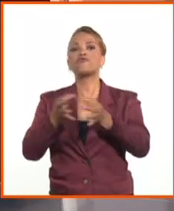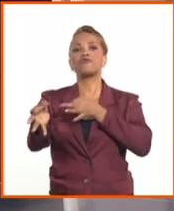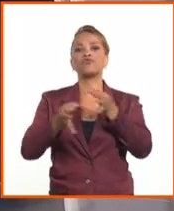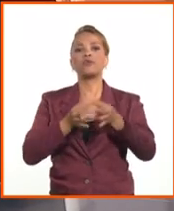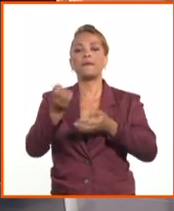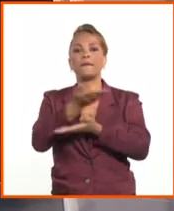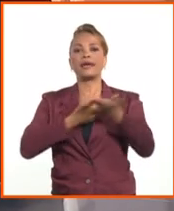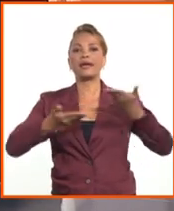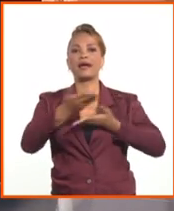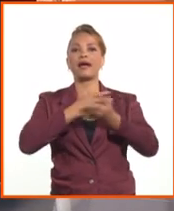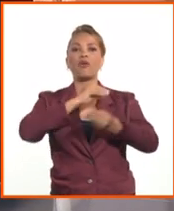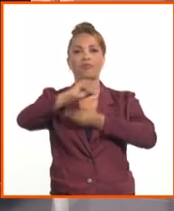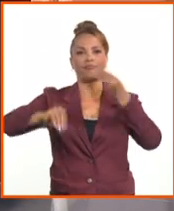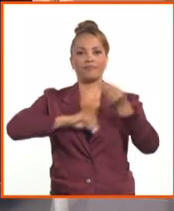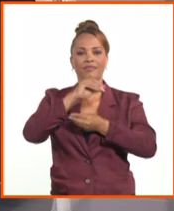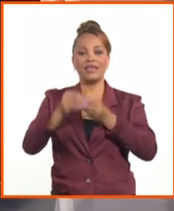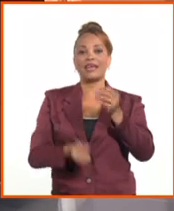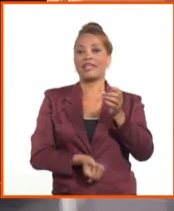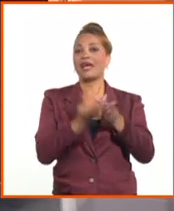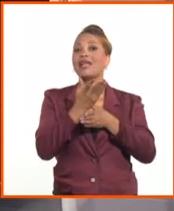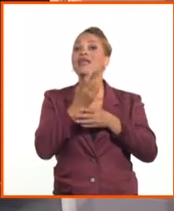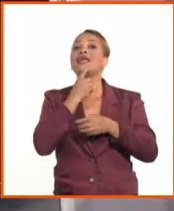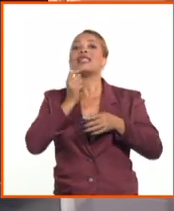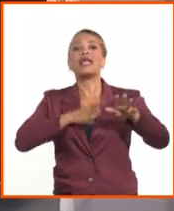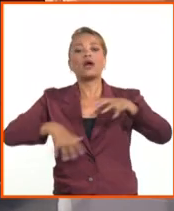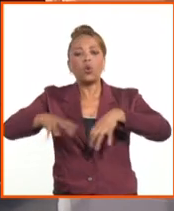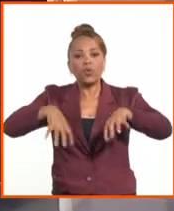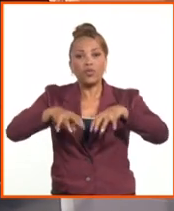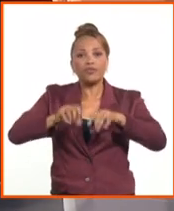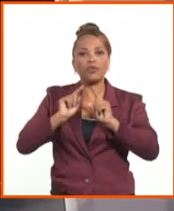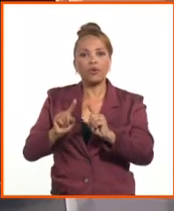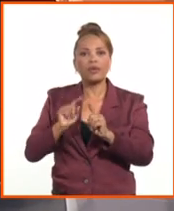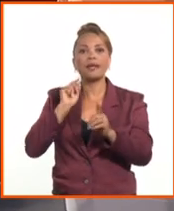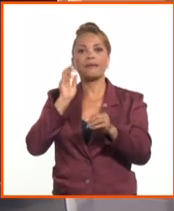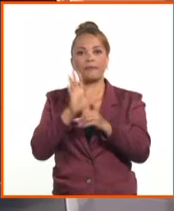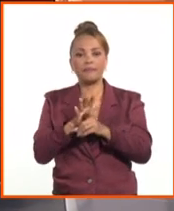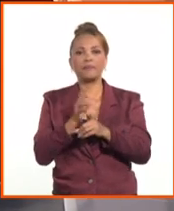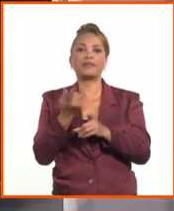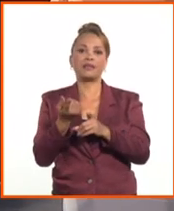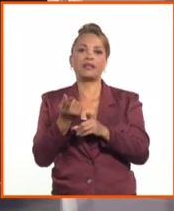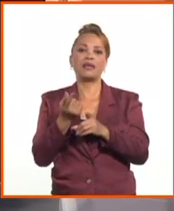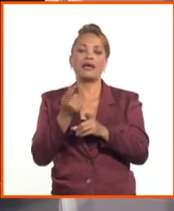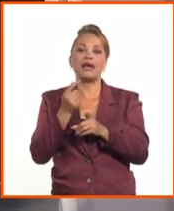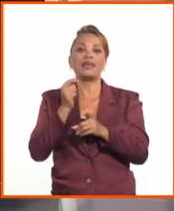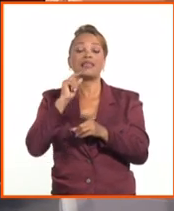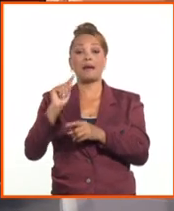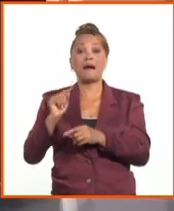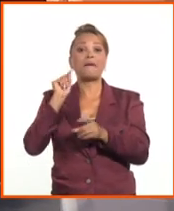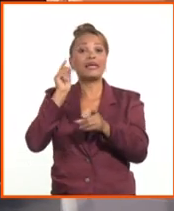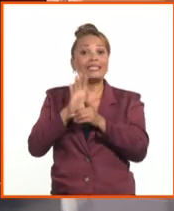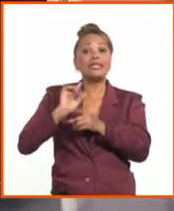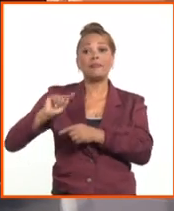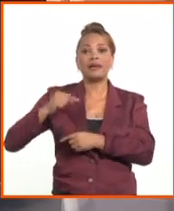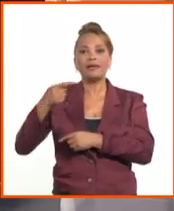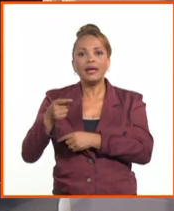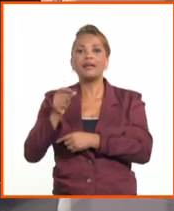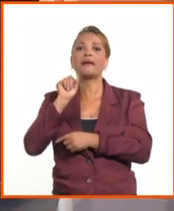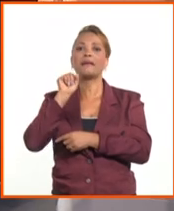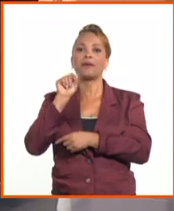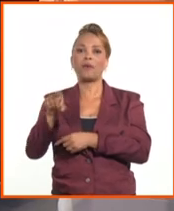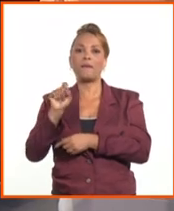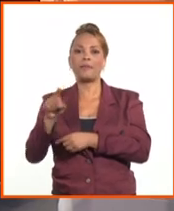cambiario, para la creación de esas condiciones en el mercado cambiario a partir de iniciar desde mañana la compra de las divisas,